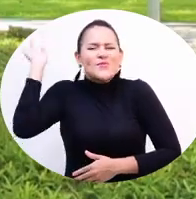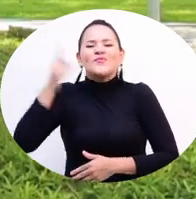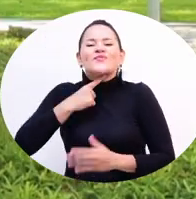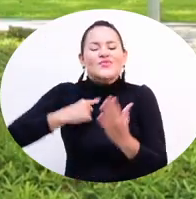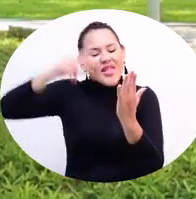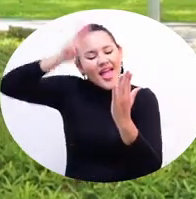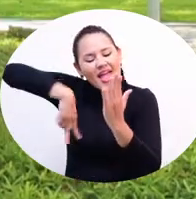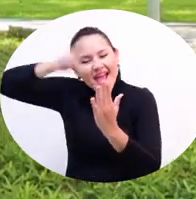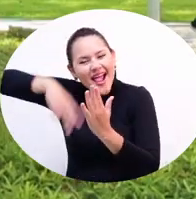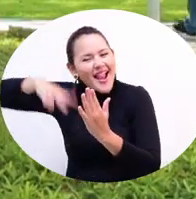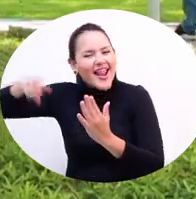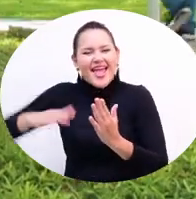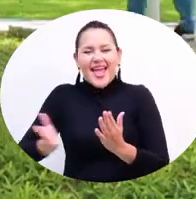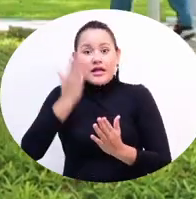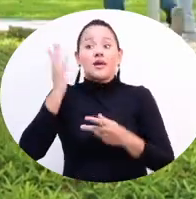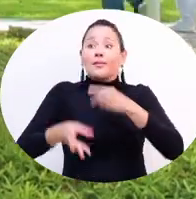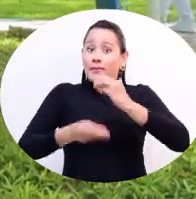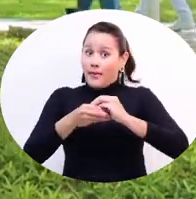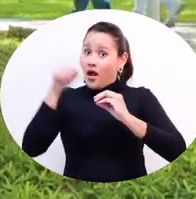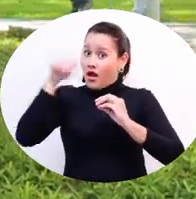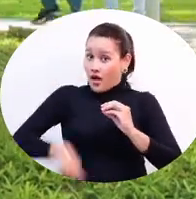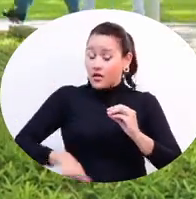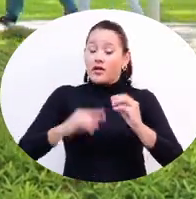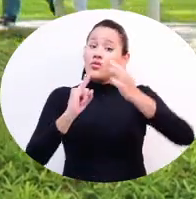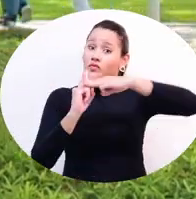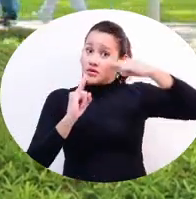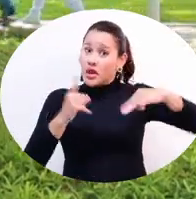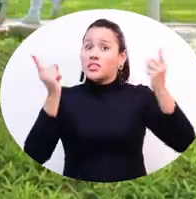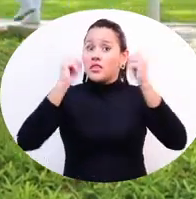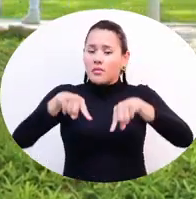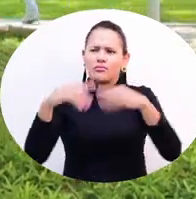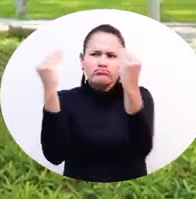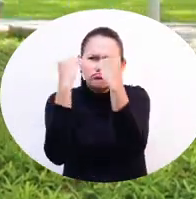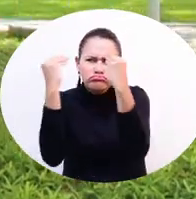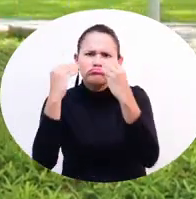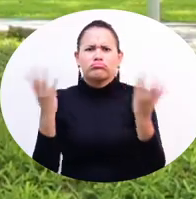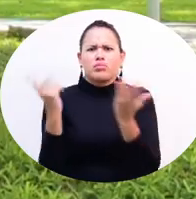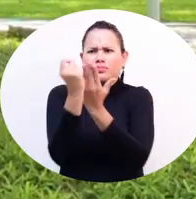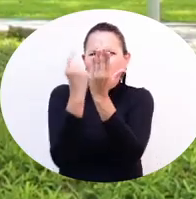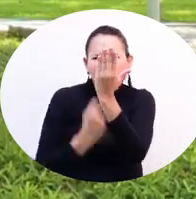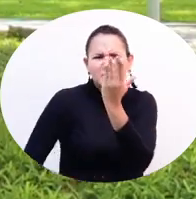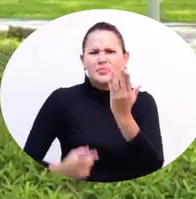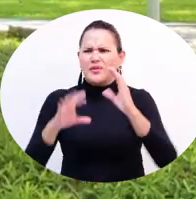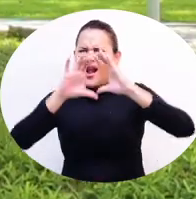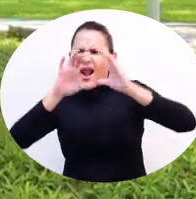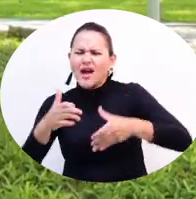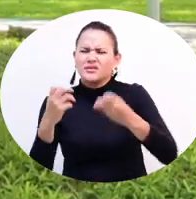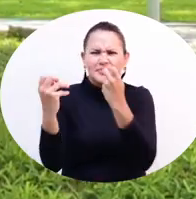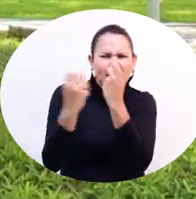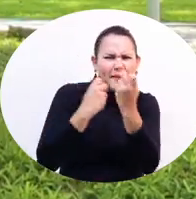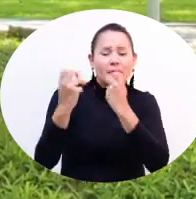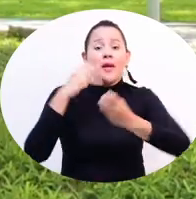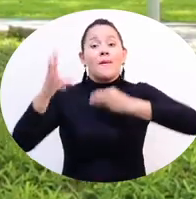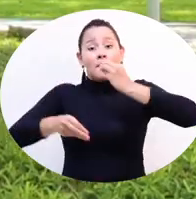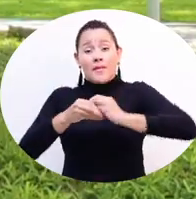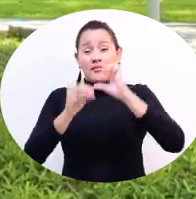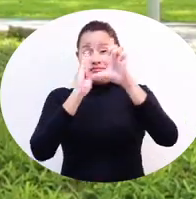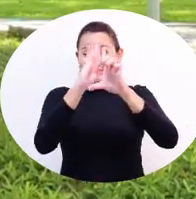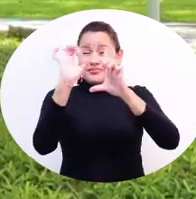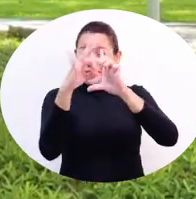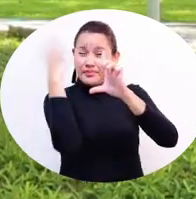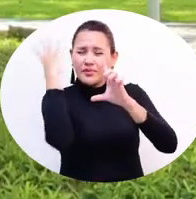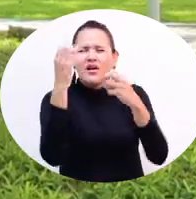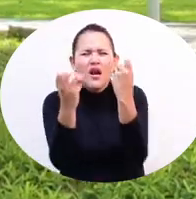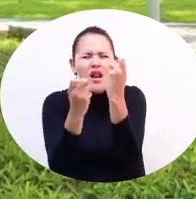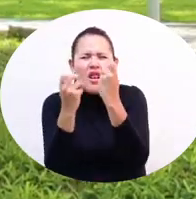Aparte en los talleres de preparación de aquí de la universidad me sirvieron un montón en vacaciones, también en la plataforma radicando casi